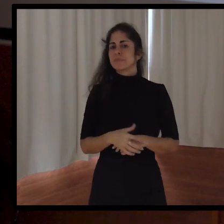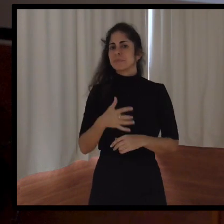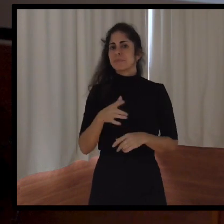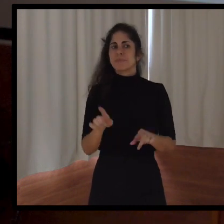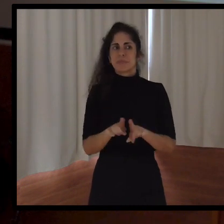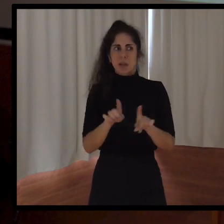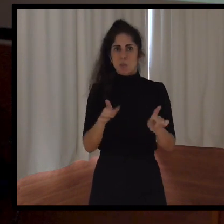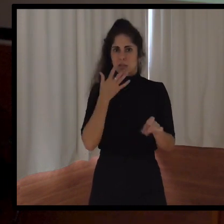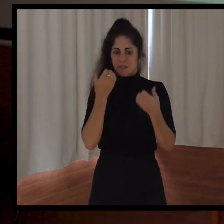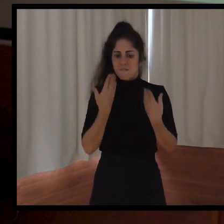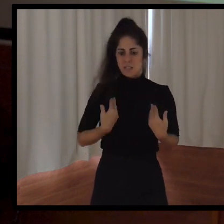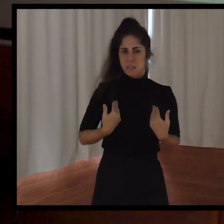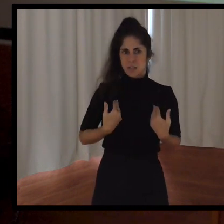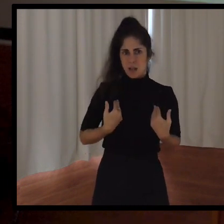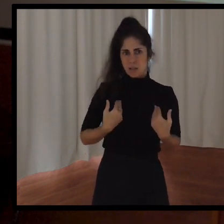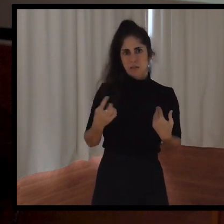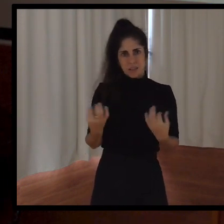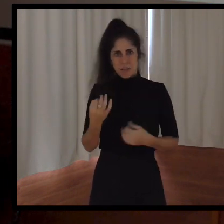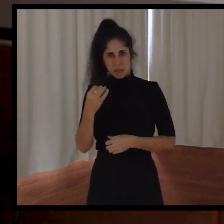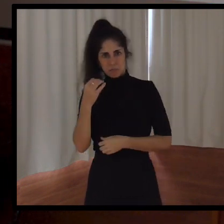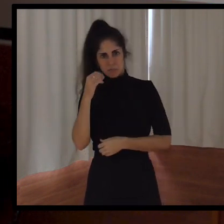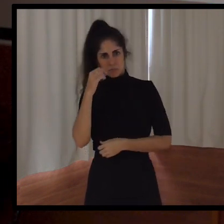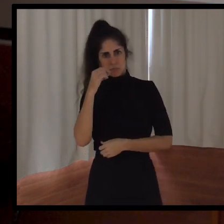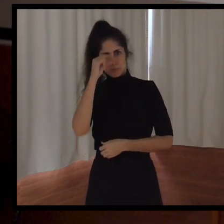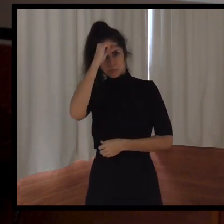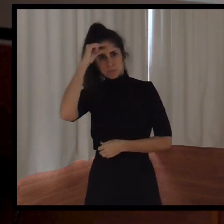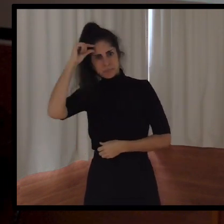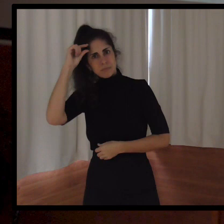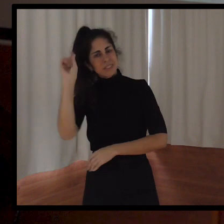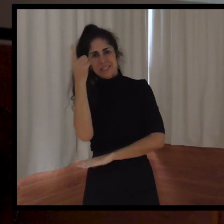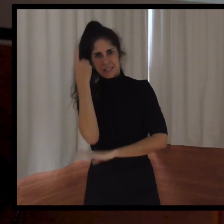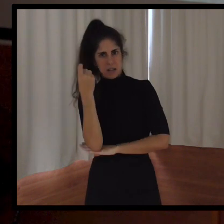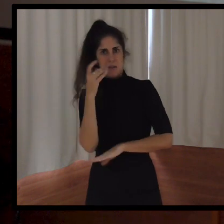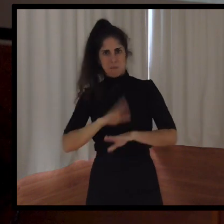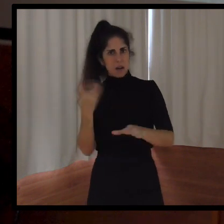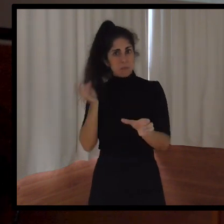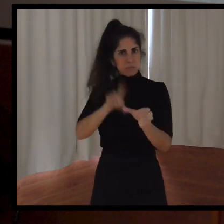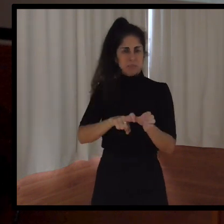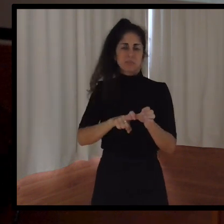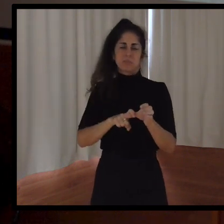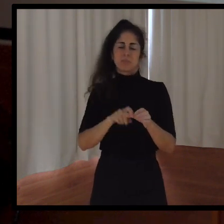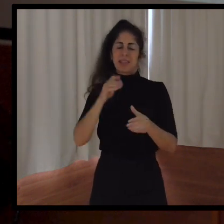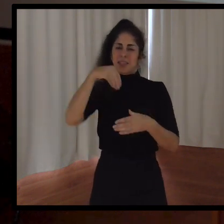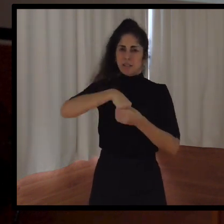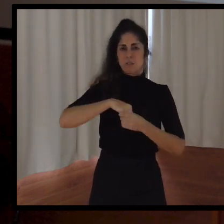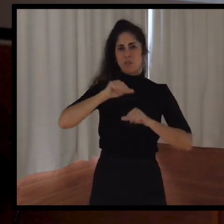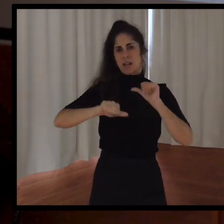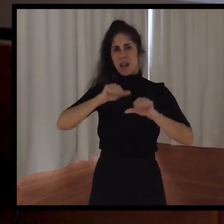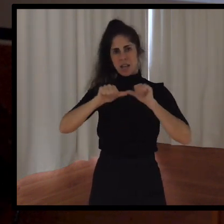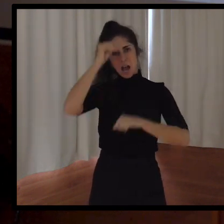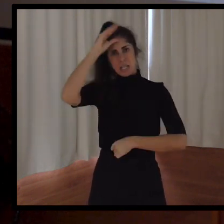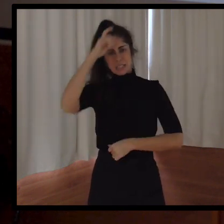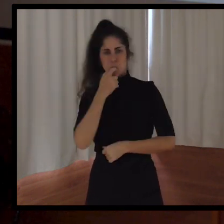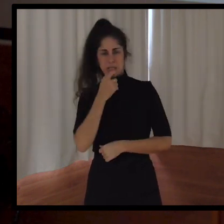discapacidad intelectual para poder formar parte de la Liga Genuín. Nuestro objetivo es